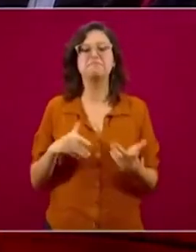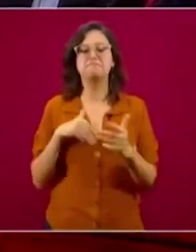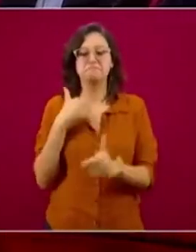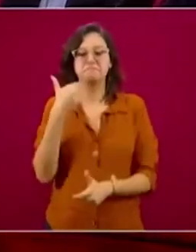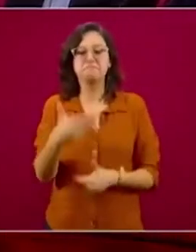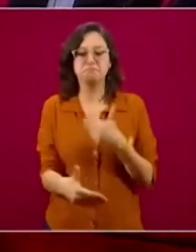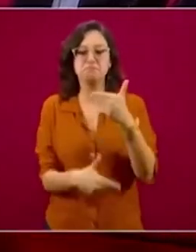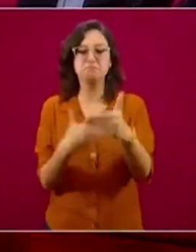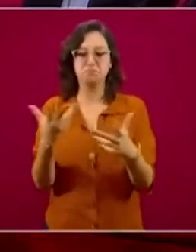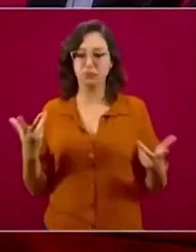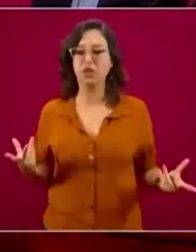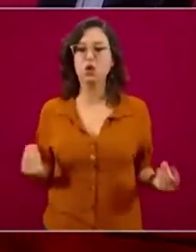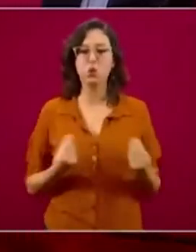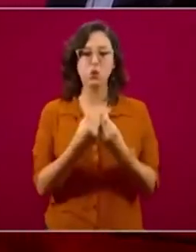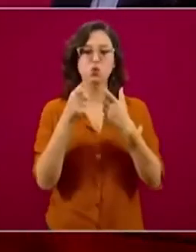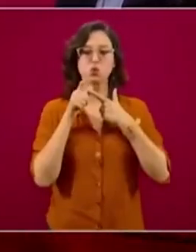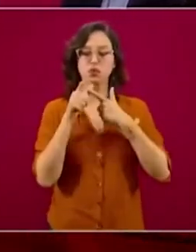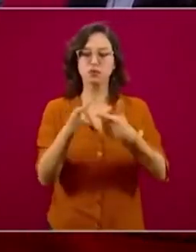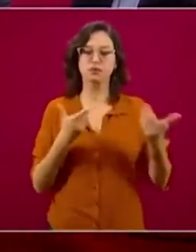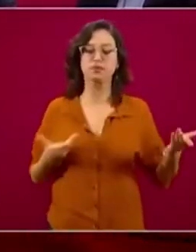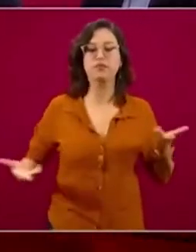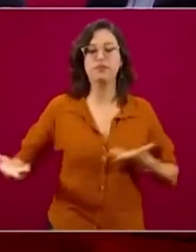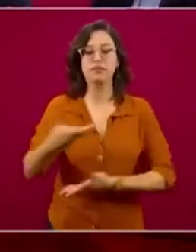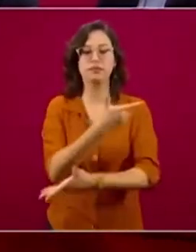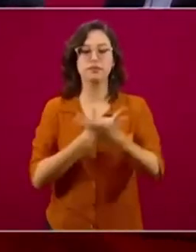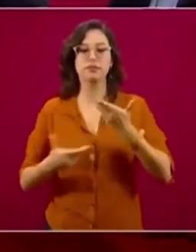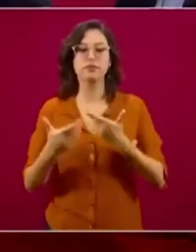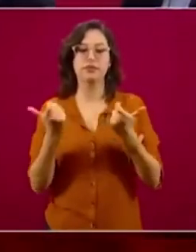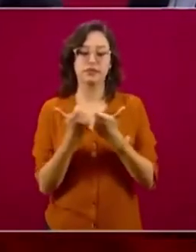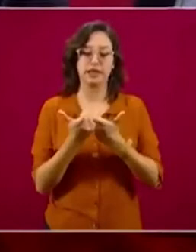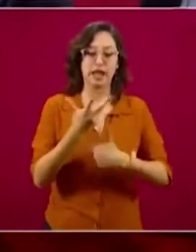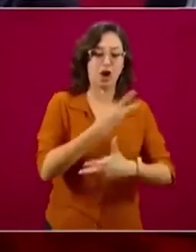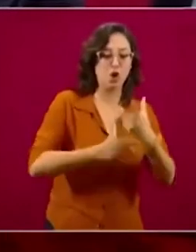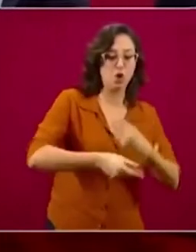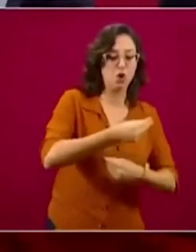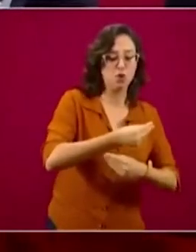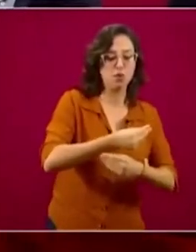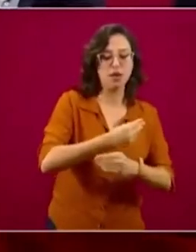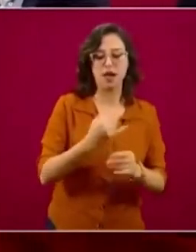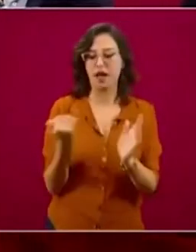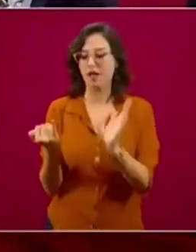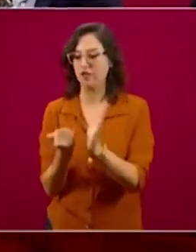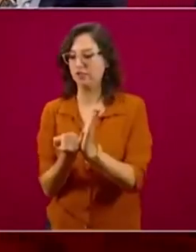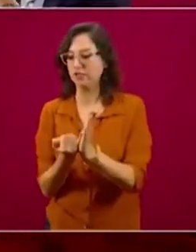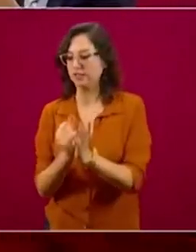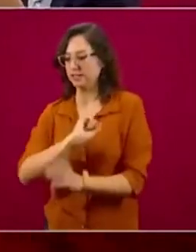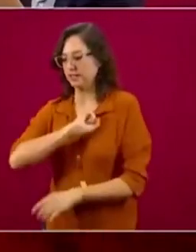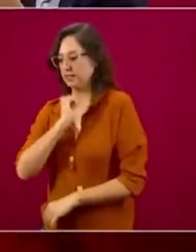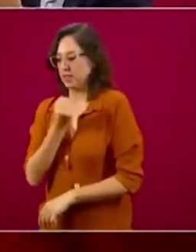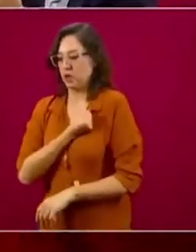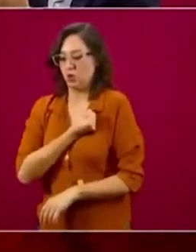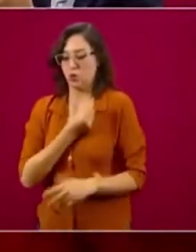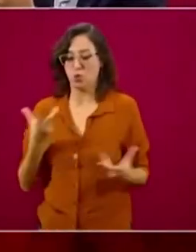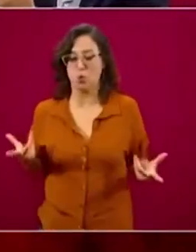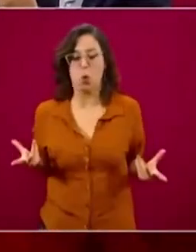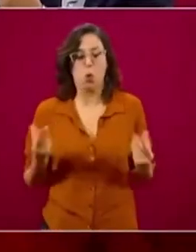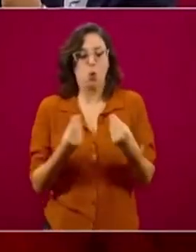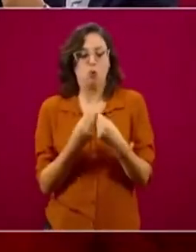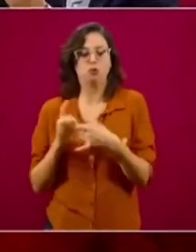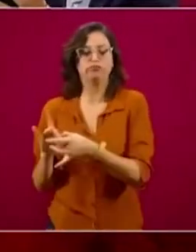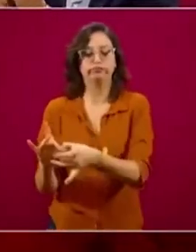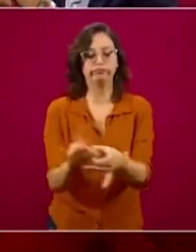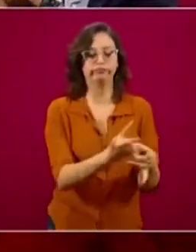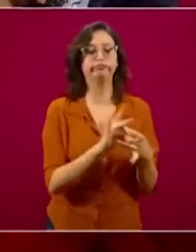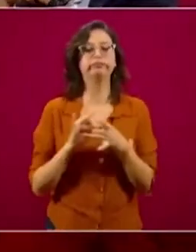economía, las finanzas y la salud encuentren espacios de colaboración con tan